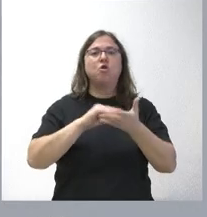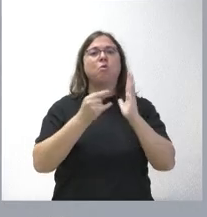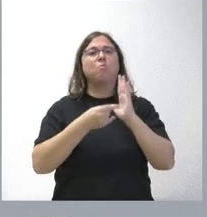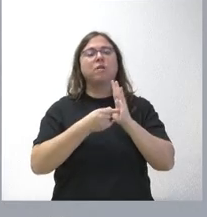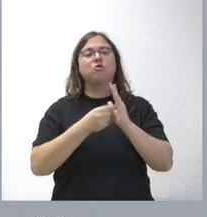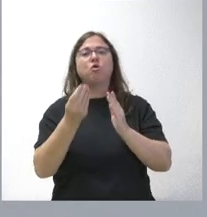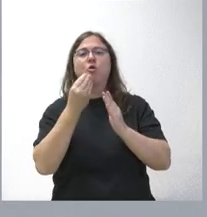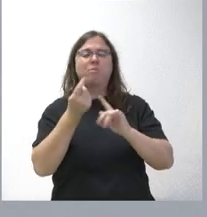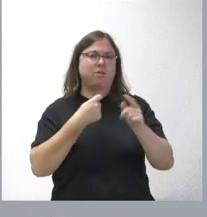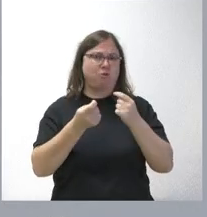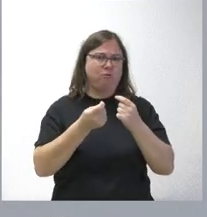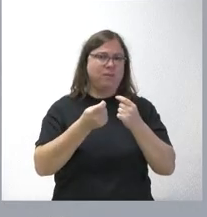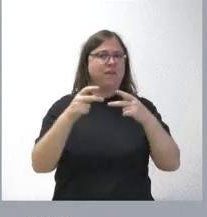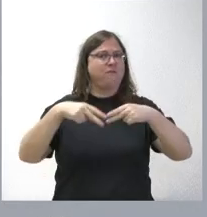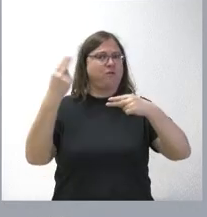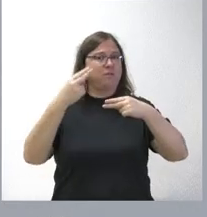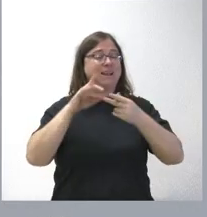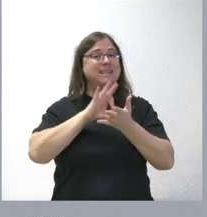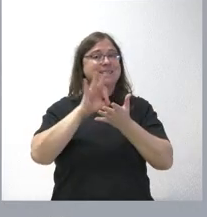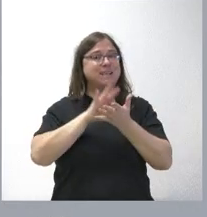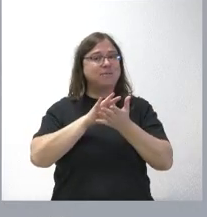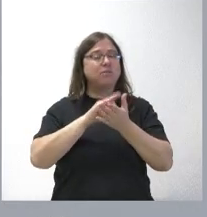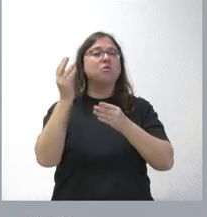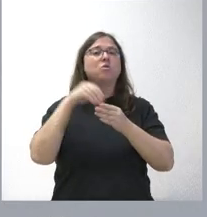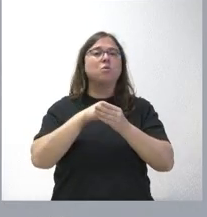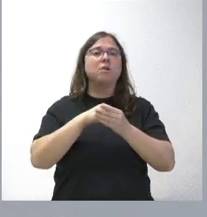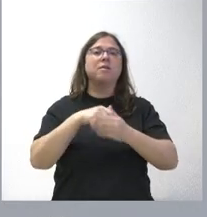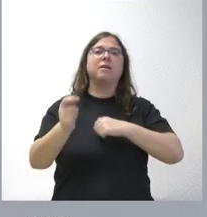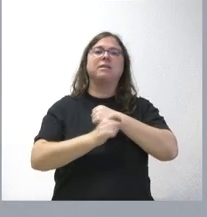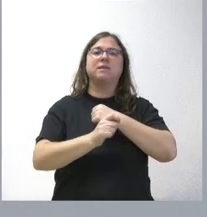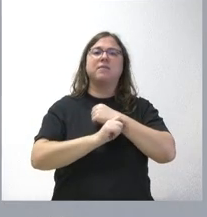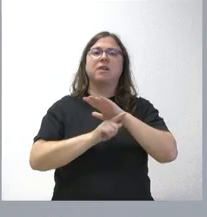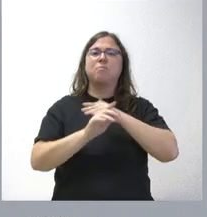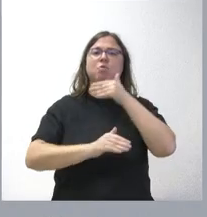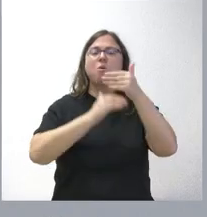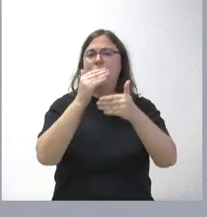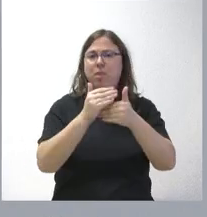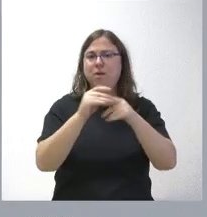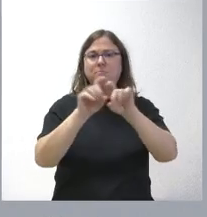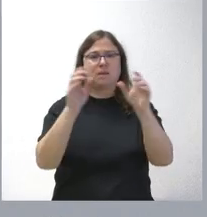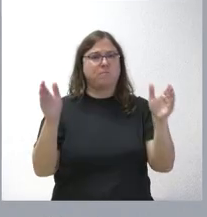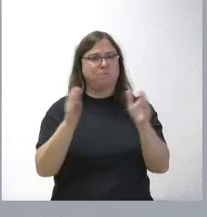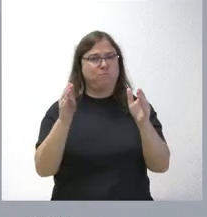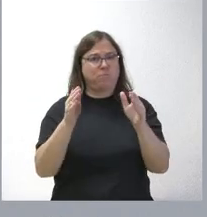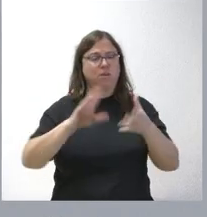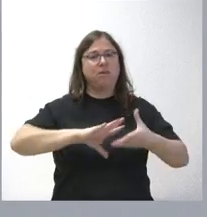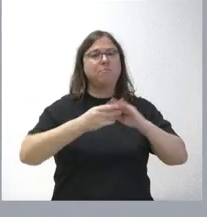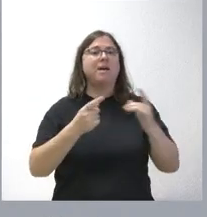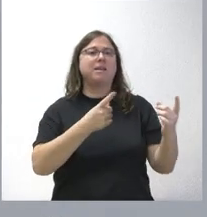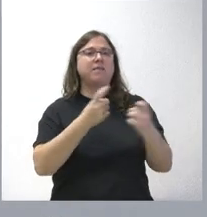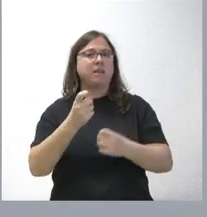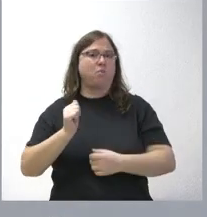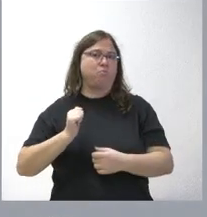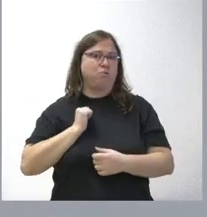electrónico transfronterizo. Ese servicio se enmarca en la estrategia de promoción de la internacionalización de las pymes que busca adaptarse a las necesidades y oportunidades